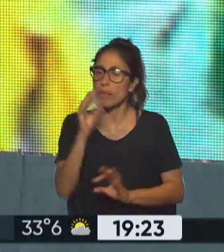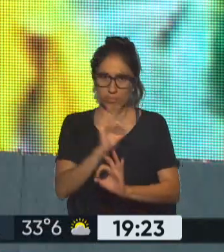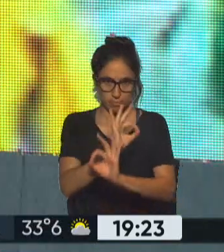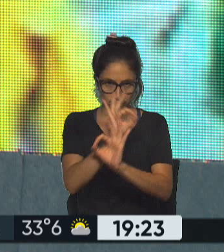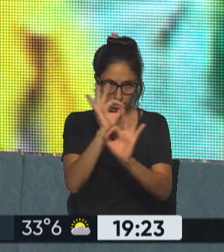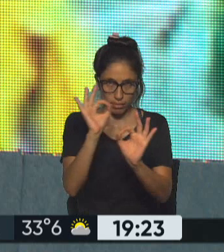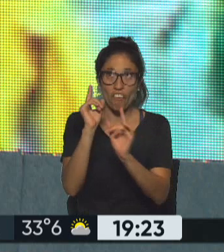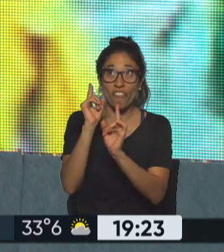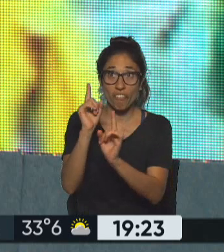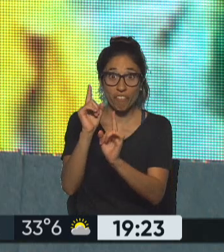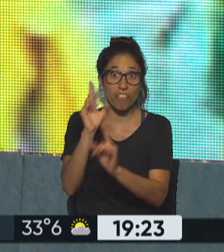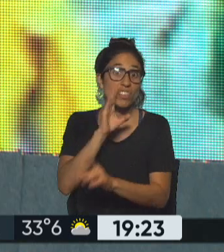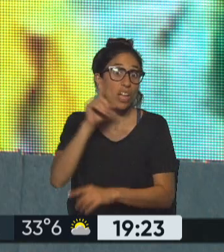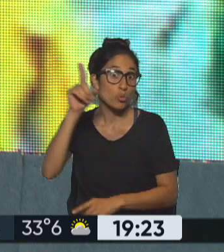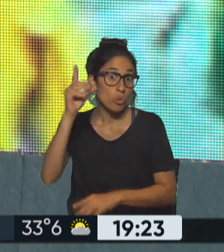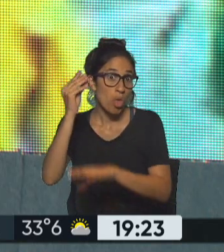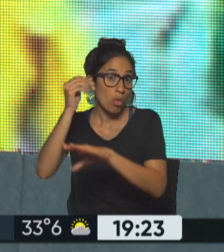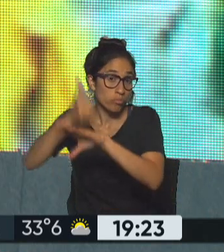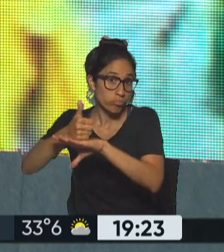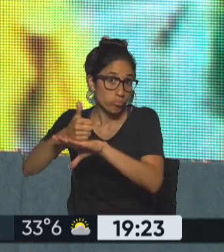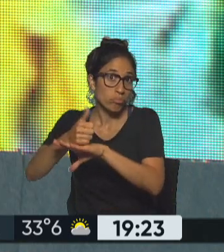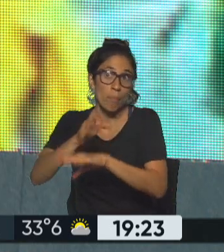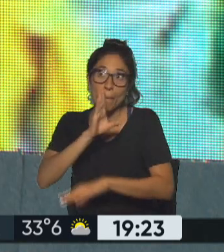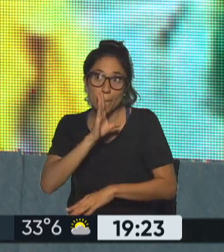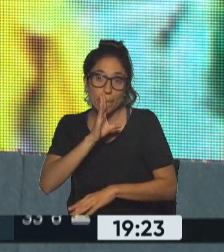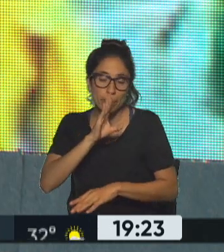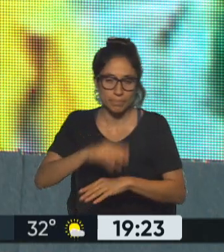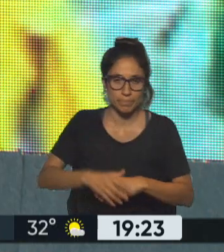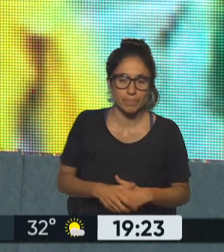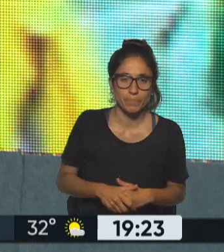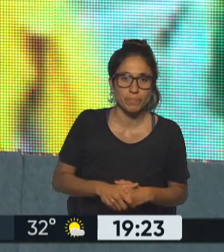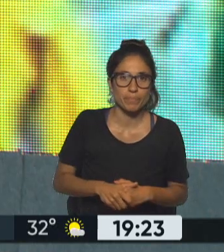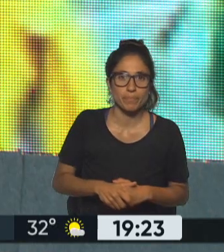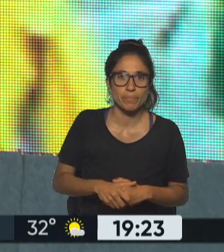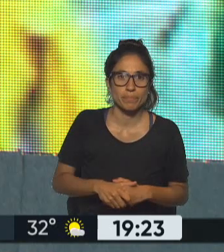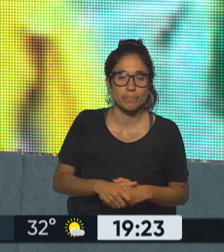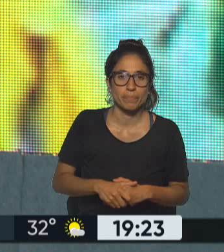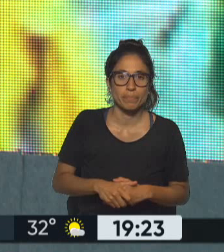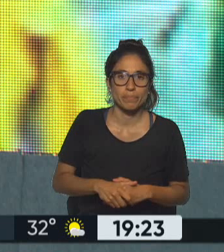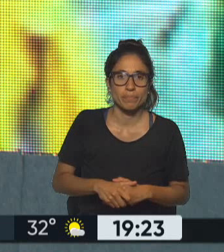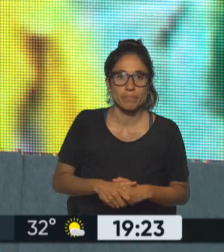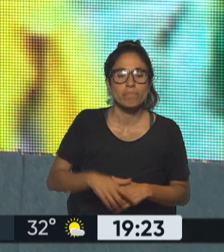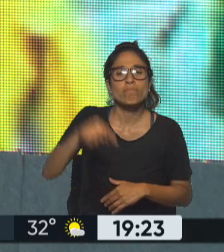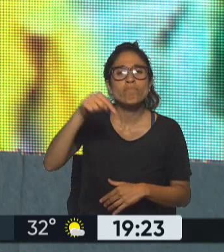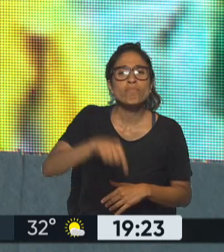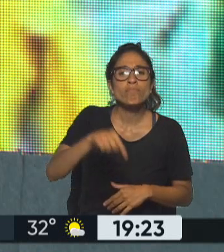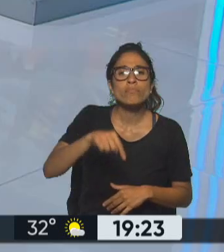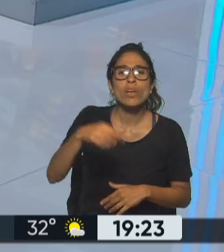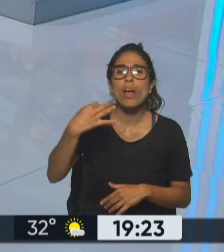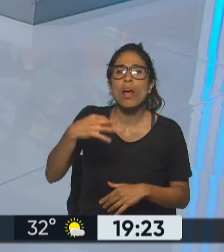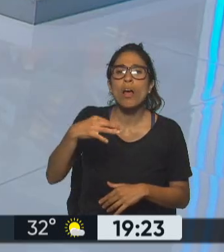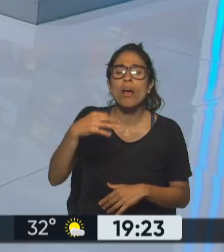a traer información importante Diana para poder saber cómo reaccionó la dirigencia política en Argentina